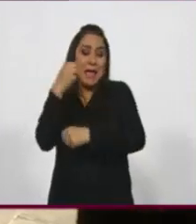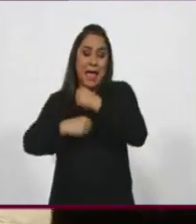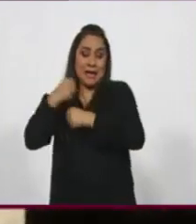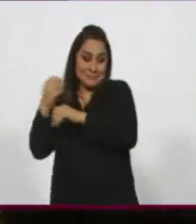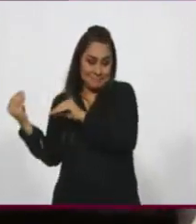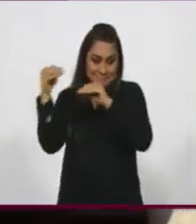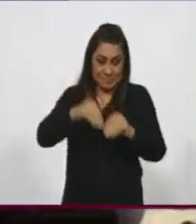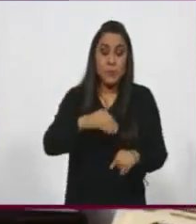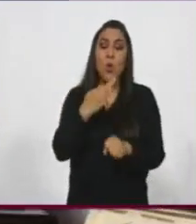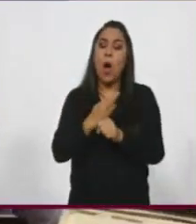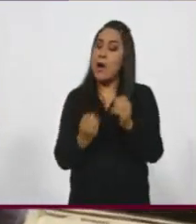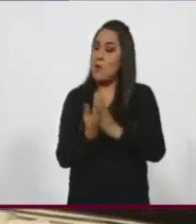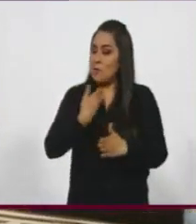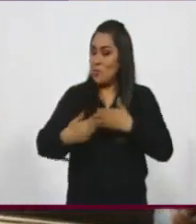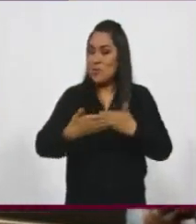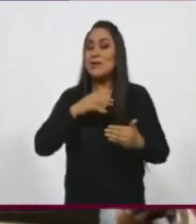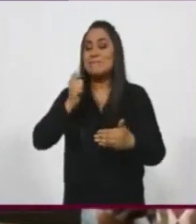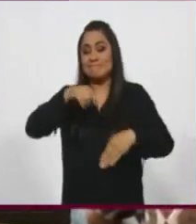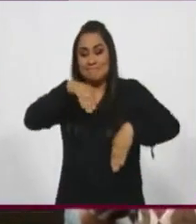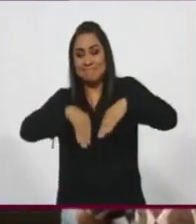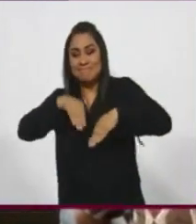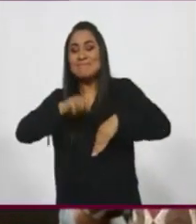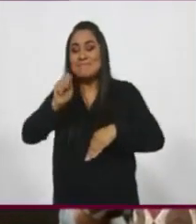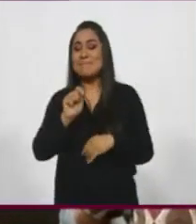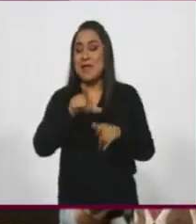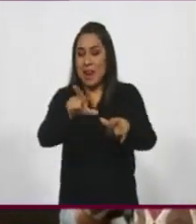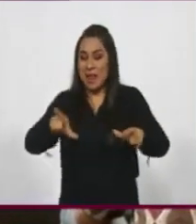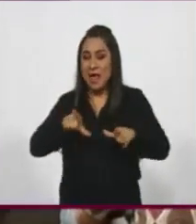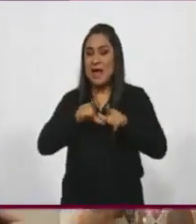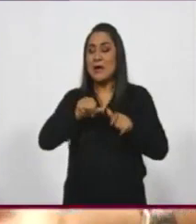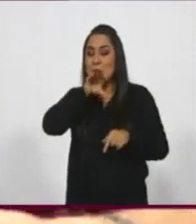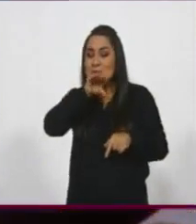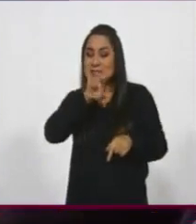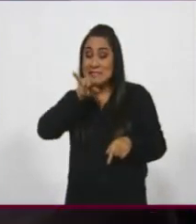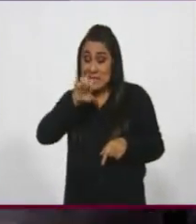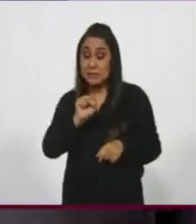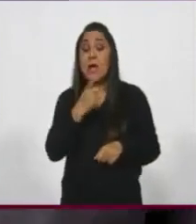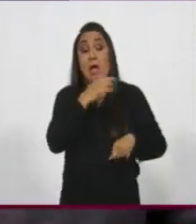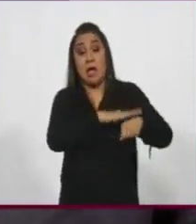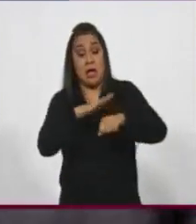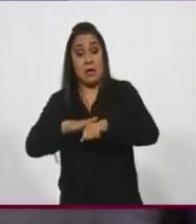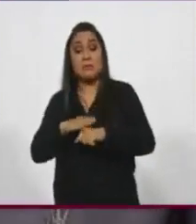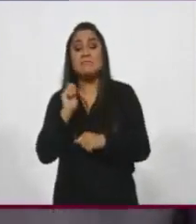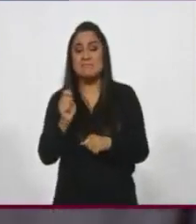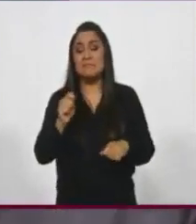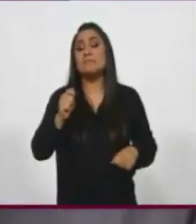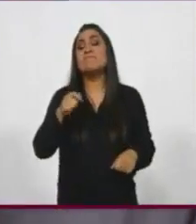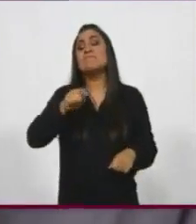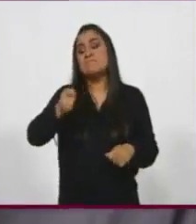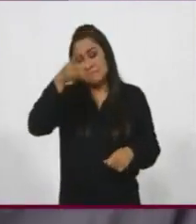Trae una versión contemporánea del Lago de los Cisnes. Él le menciona que es bueno que la danza